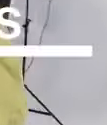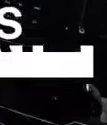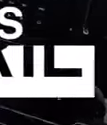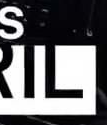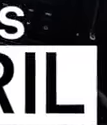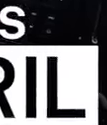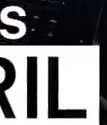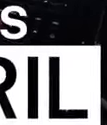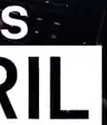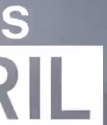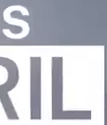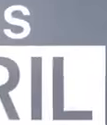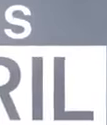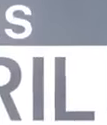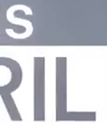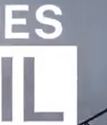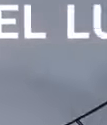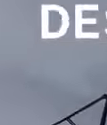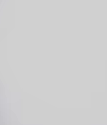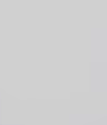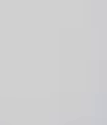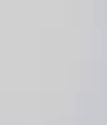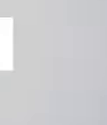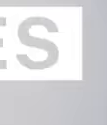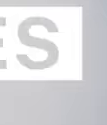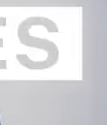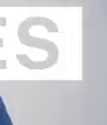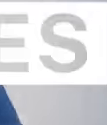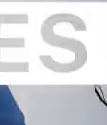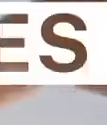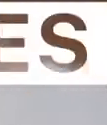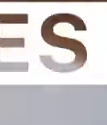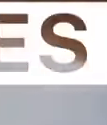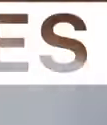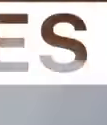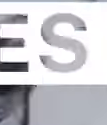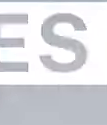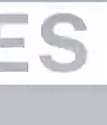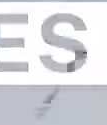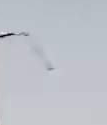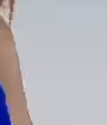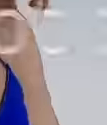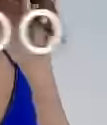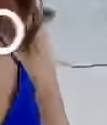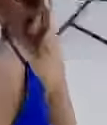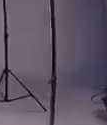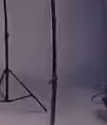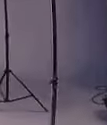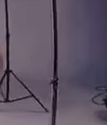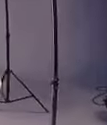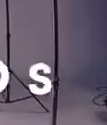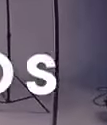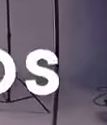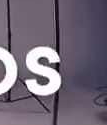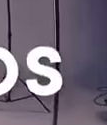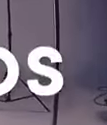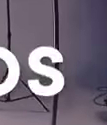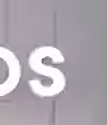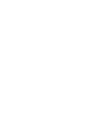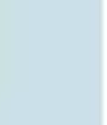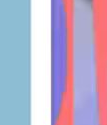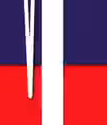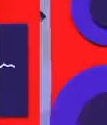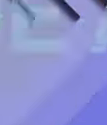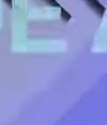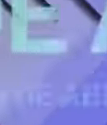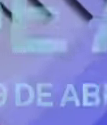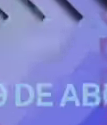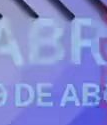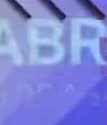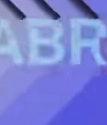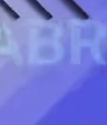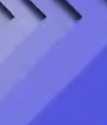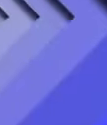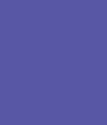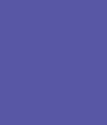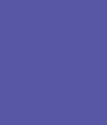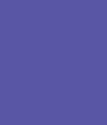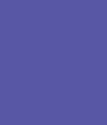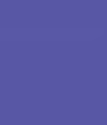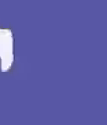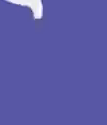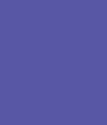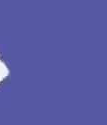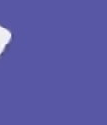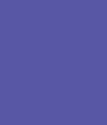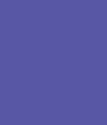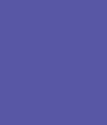Desde lunes 19 de abril, tus tardes en TV Perú traerán de todo para todos. Lunes, miércoles y